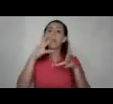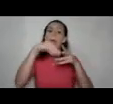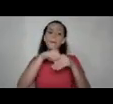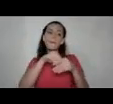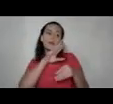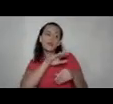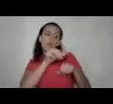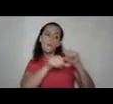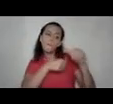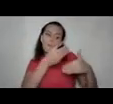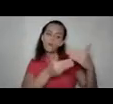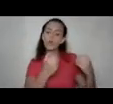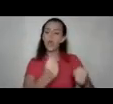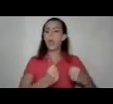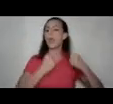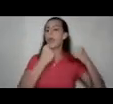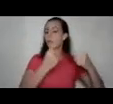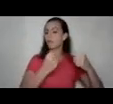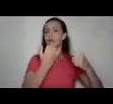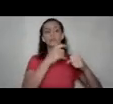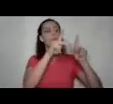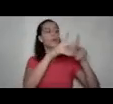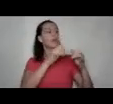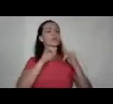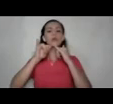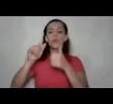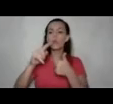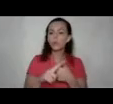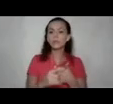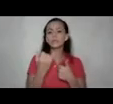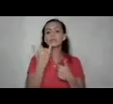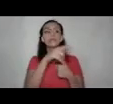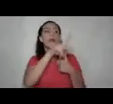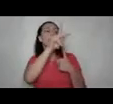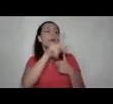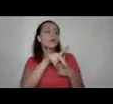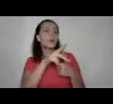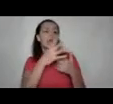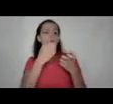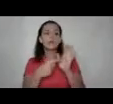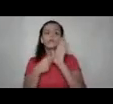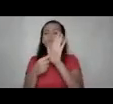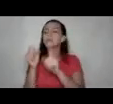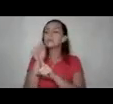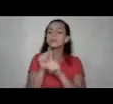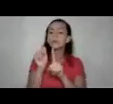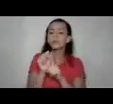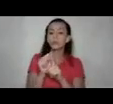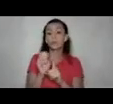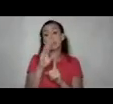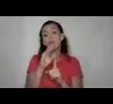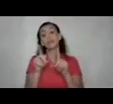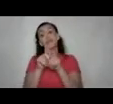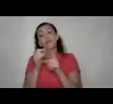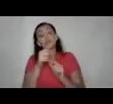de empoderamiento si la persona decide hacer una denuncia si la persona decide exponer la situación e inclusive si la